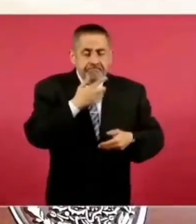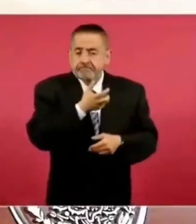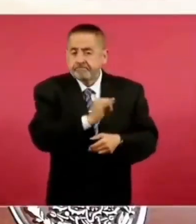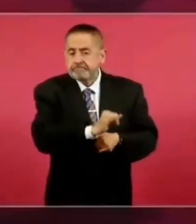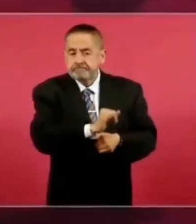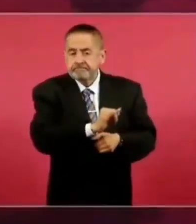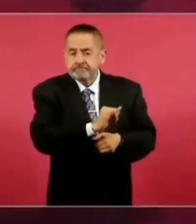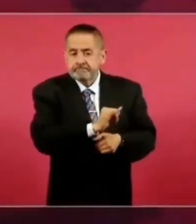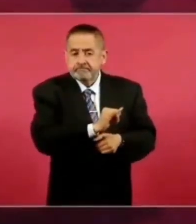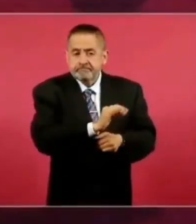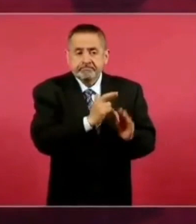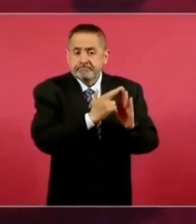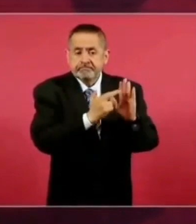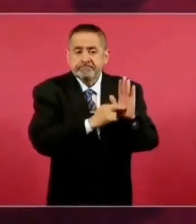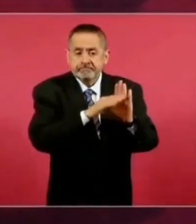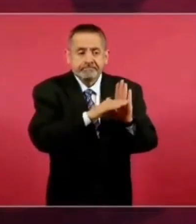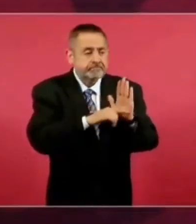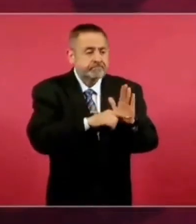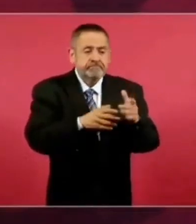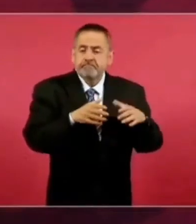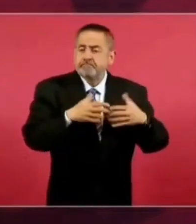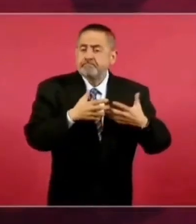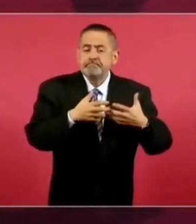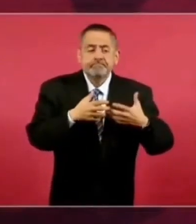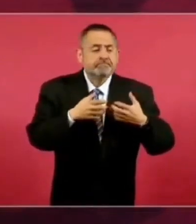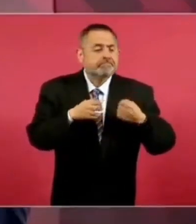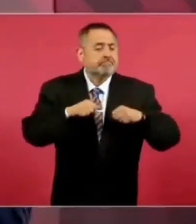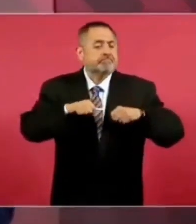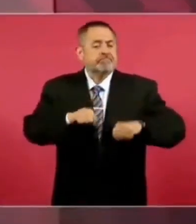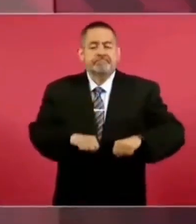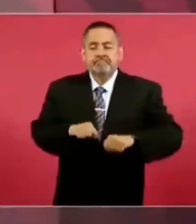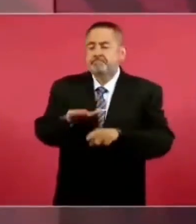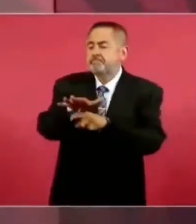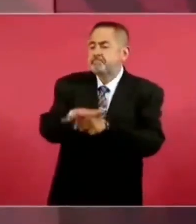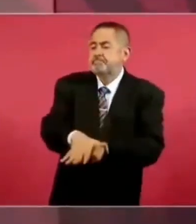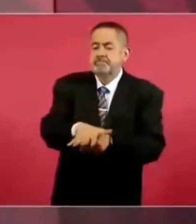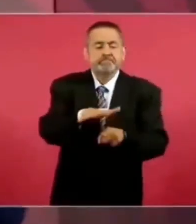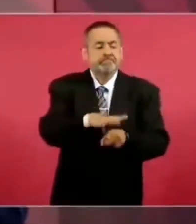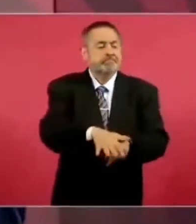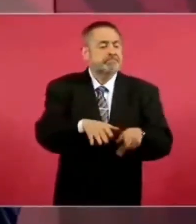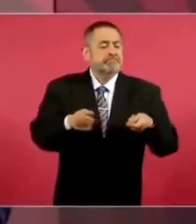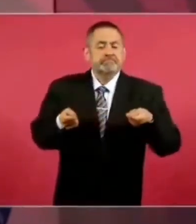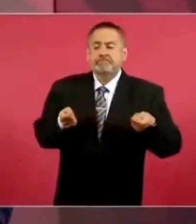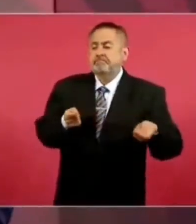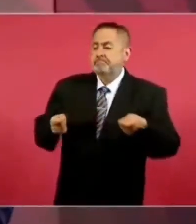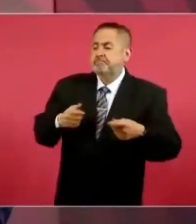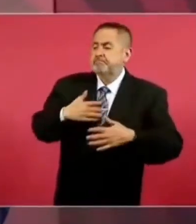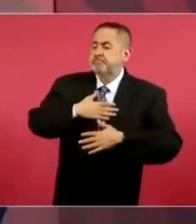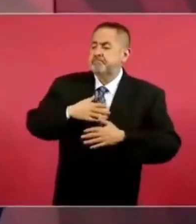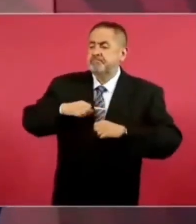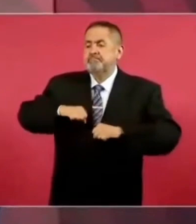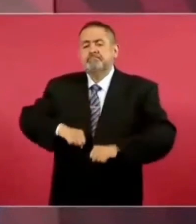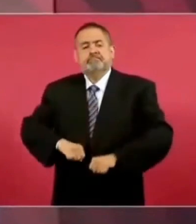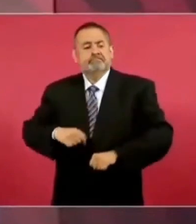imponerse ni mantener privilegios.